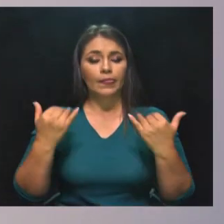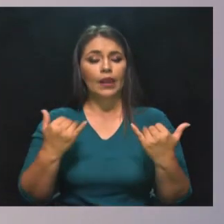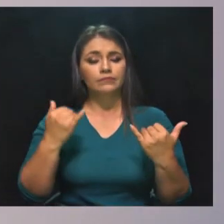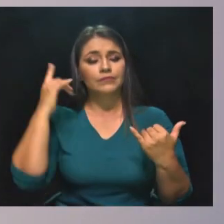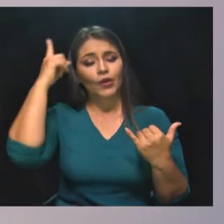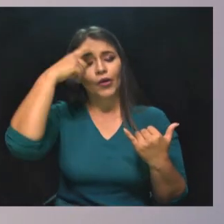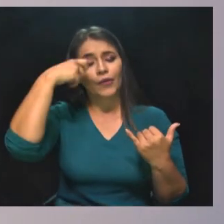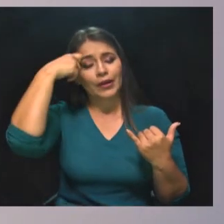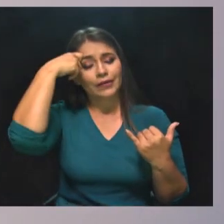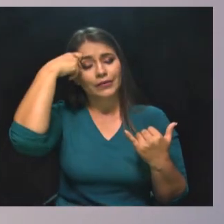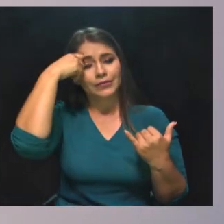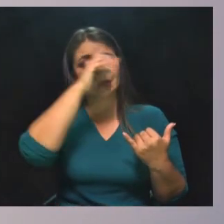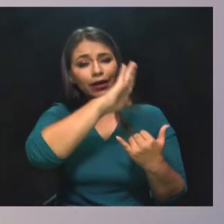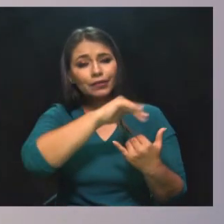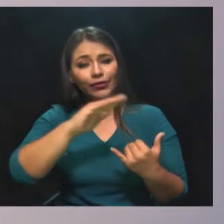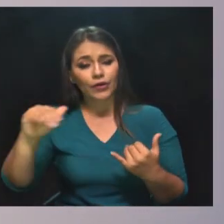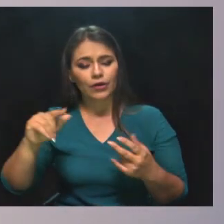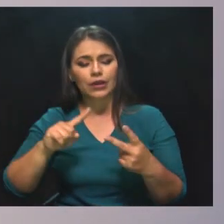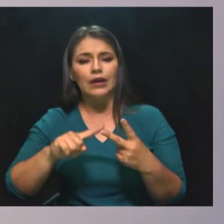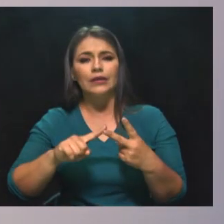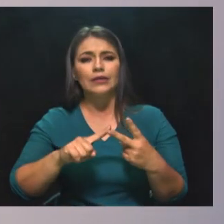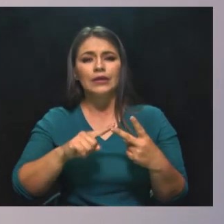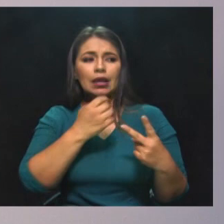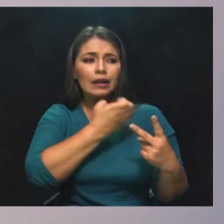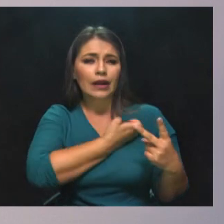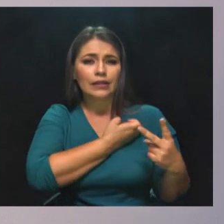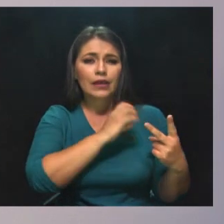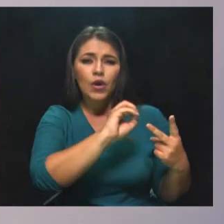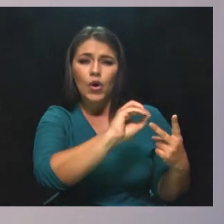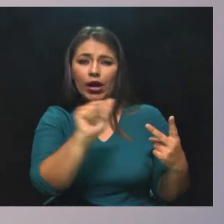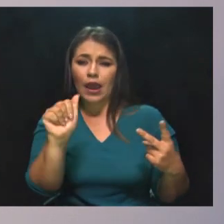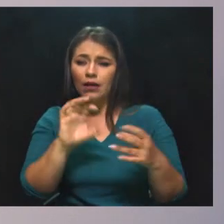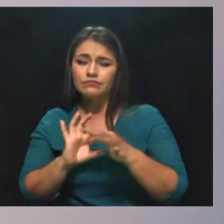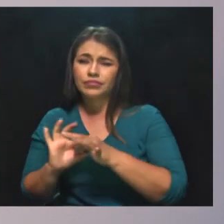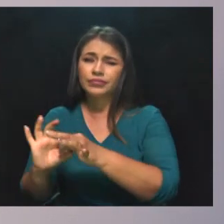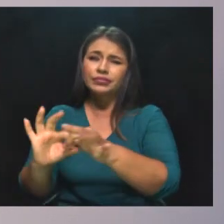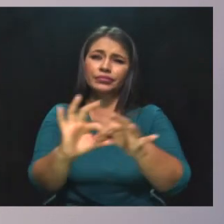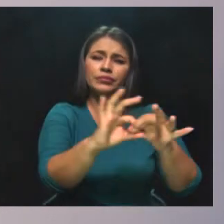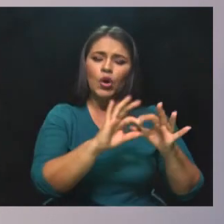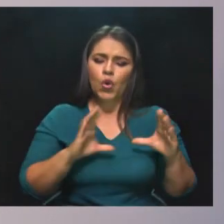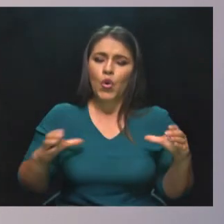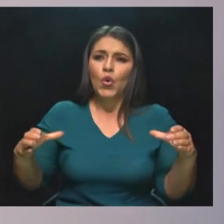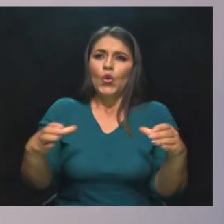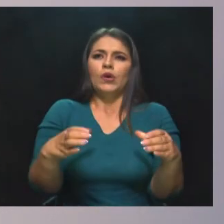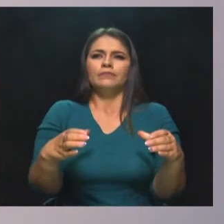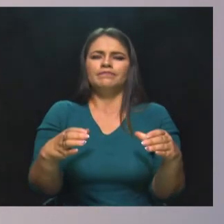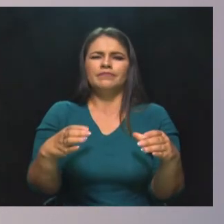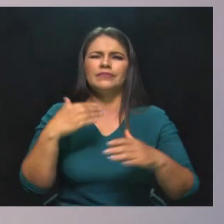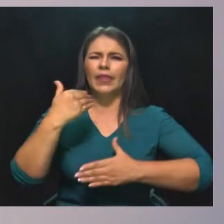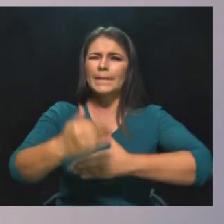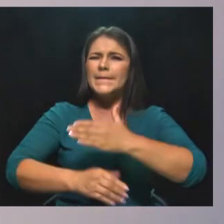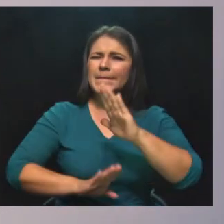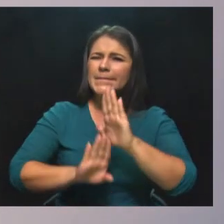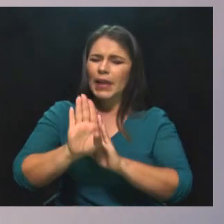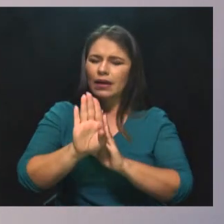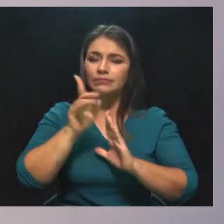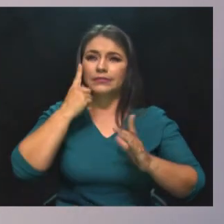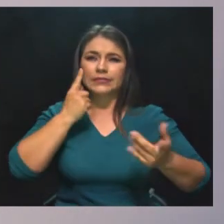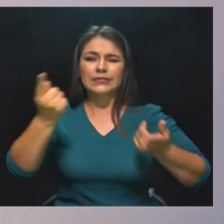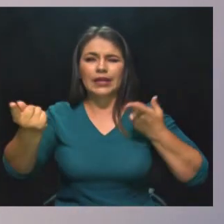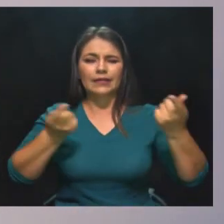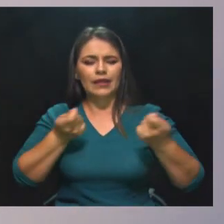departamental y en compañía de todos los alcaldes y alcaldesas de Antioquia, avanzamos en diferentes frentes.